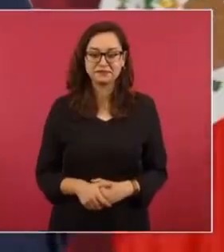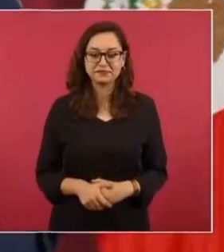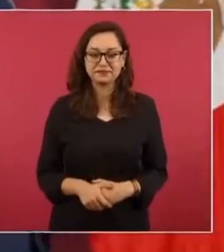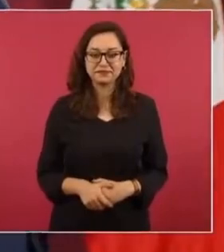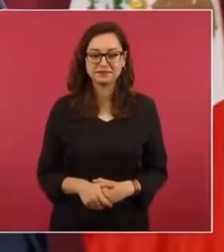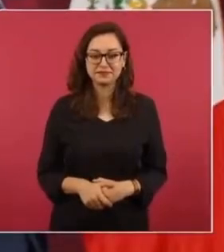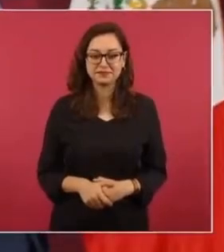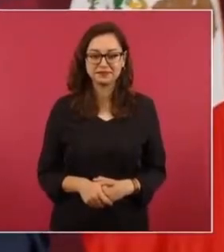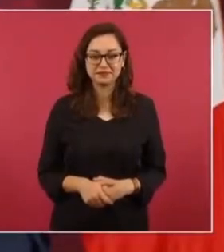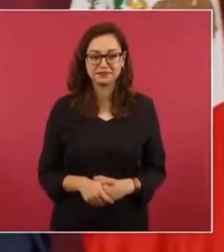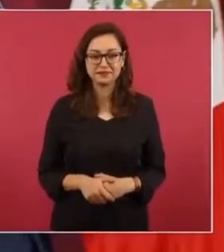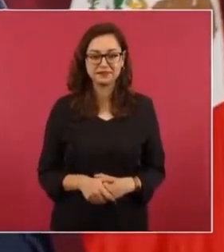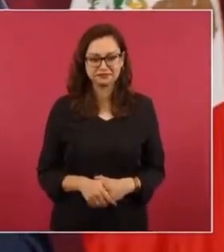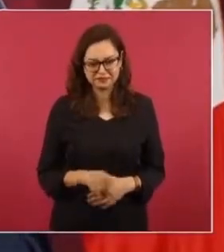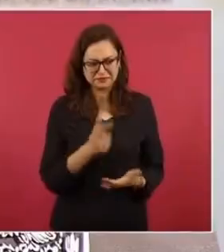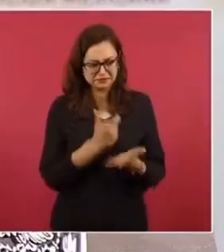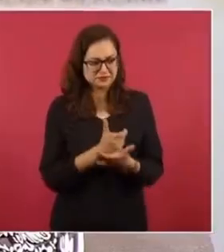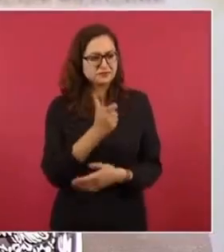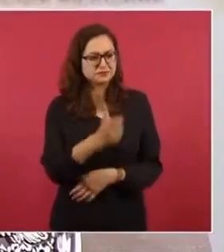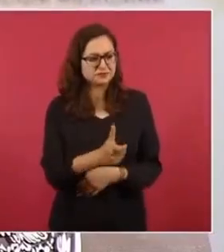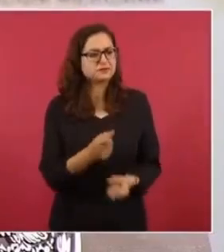¿Y cuánto hay que pagar ahí?